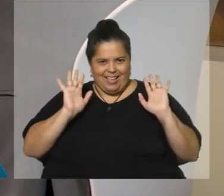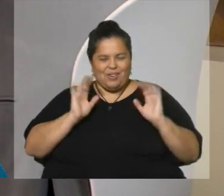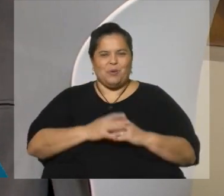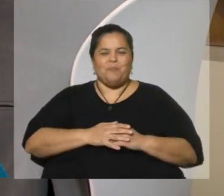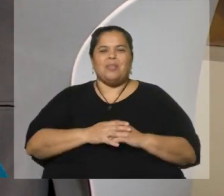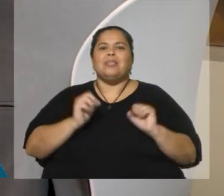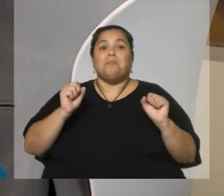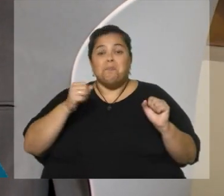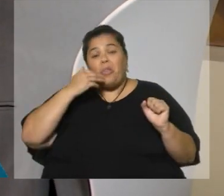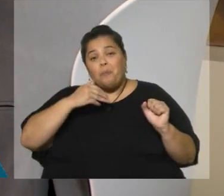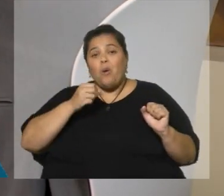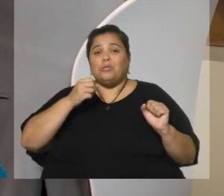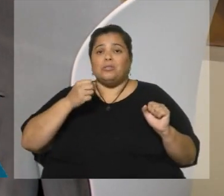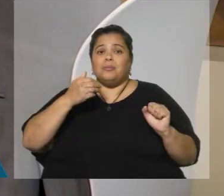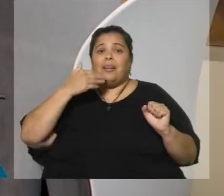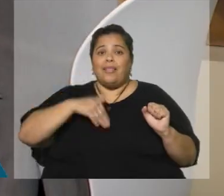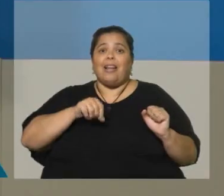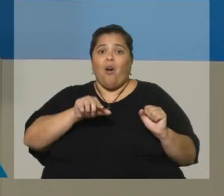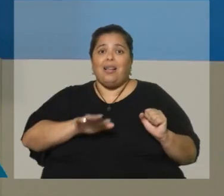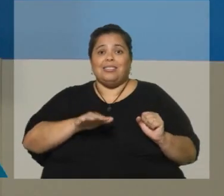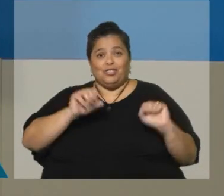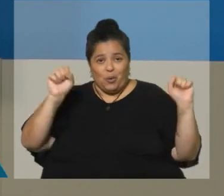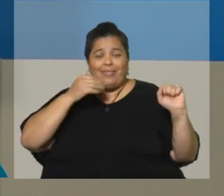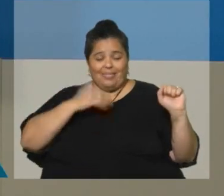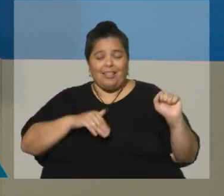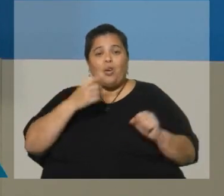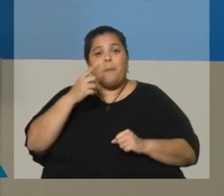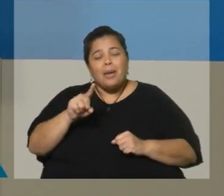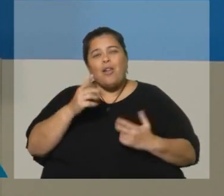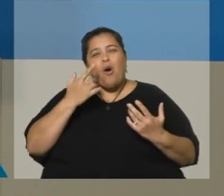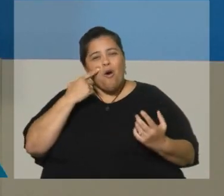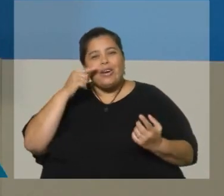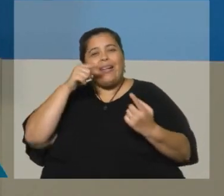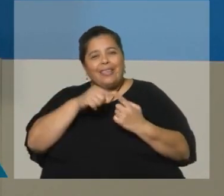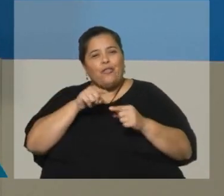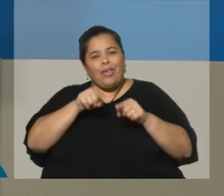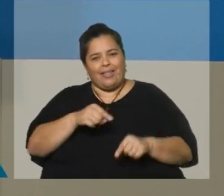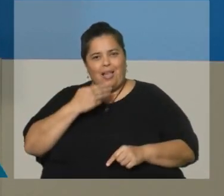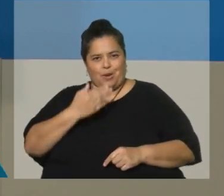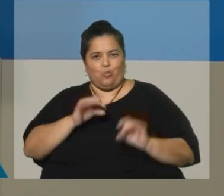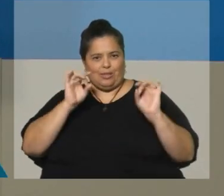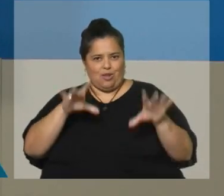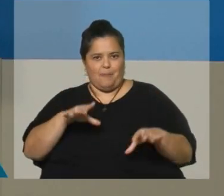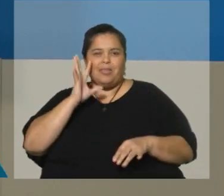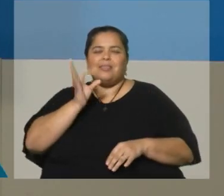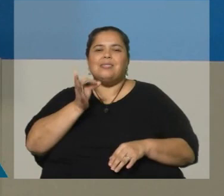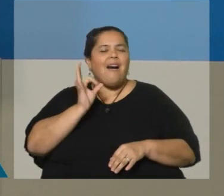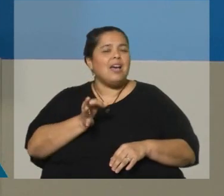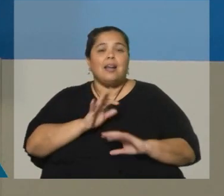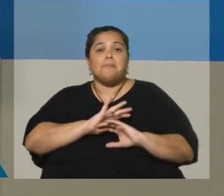entiendo que se puede interpretar de esa forma. El objetivo es simplemente preguntar de una forma